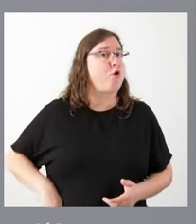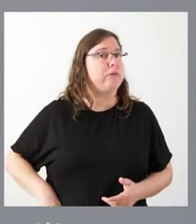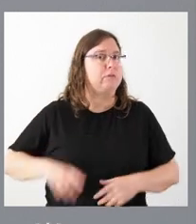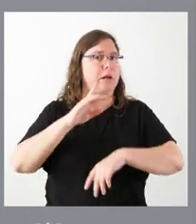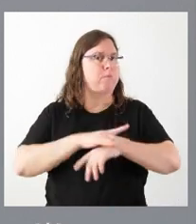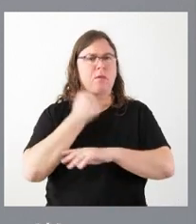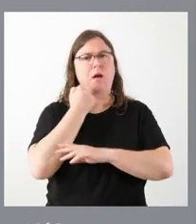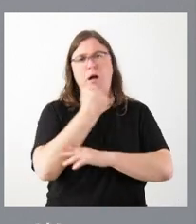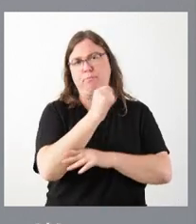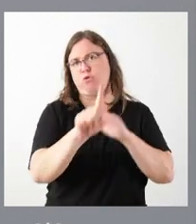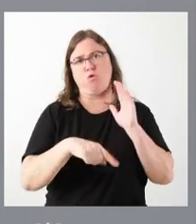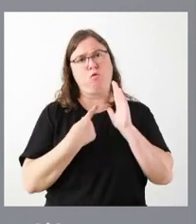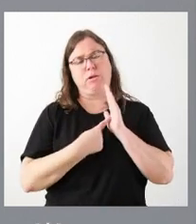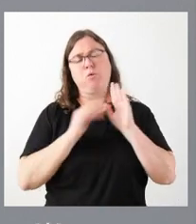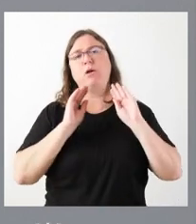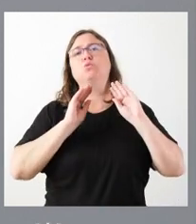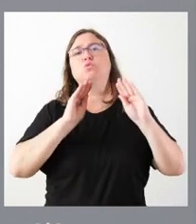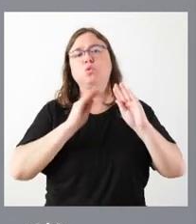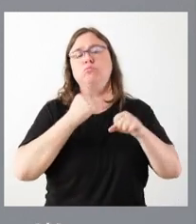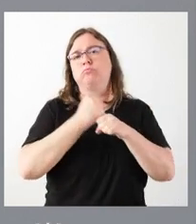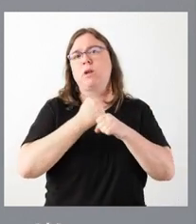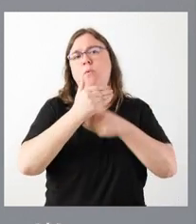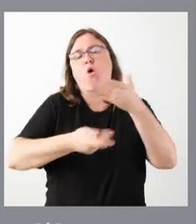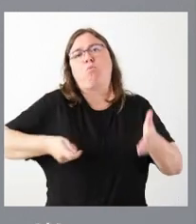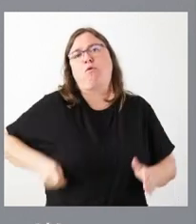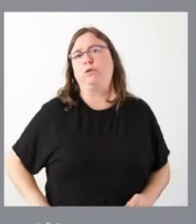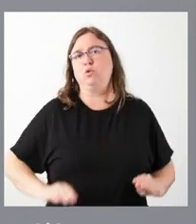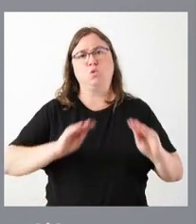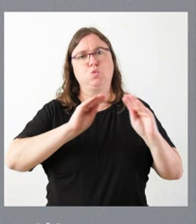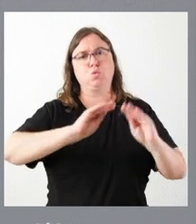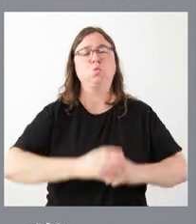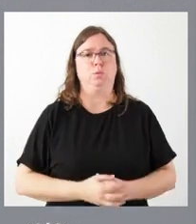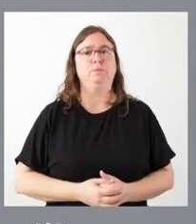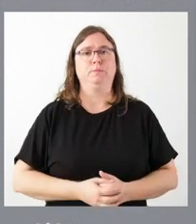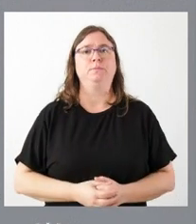apoyo y respaldo para el ejercicio profesional de su actividad.